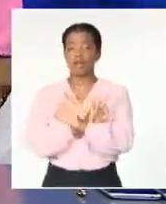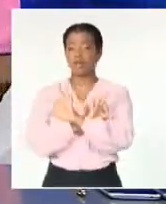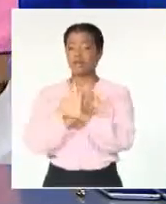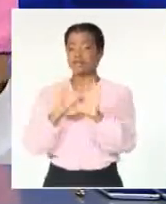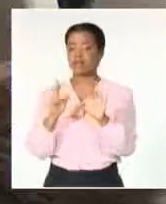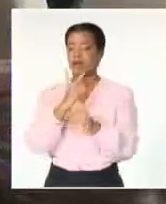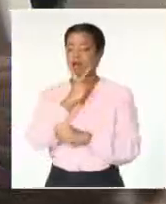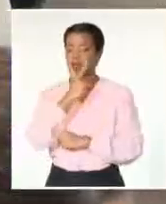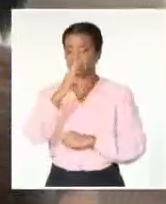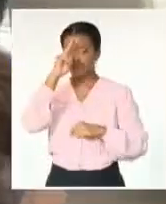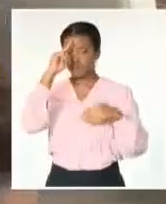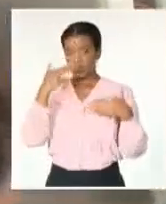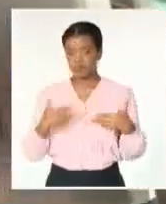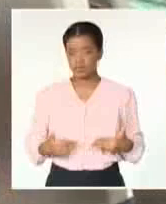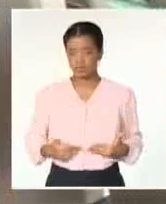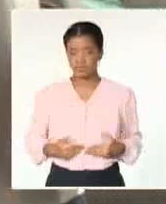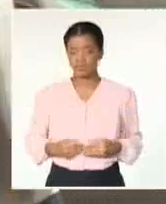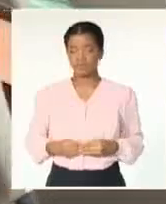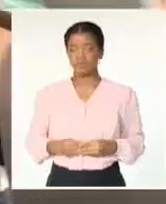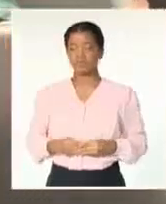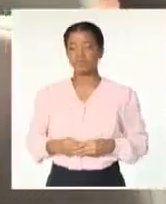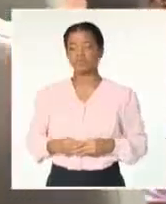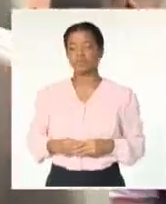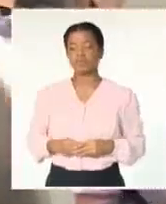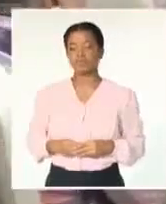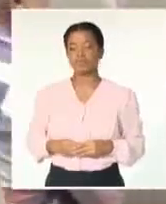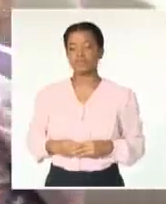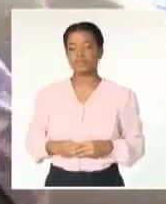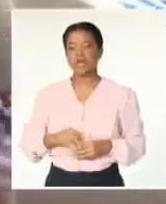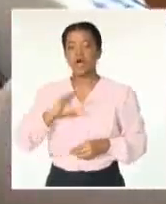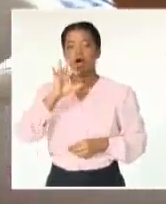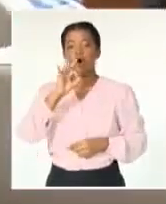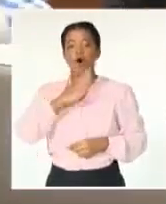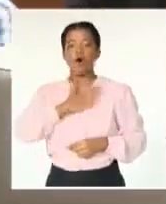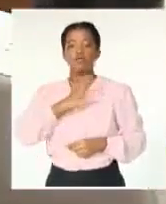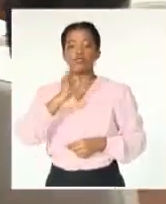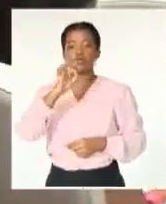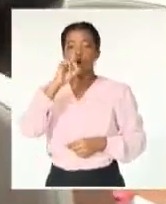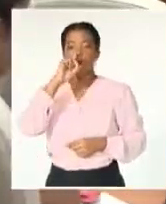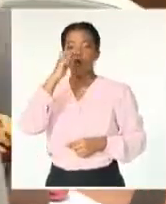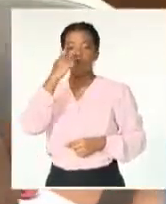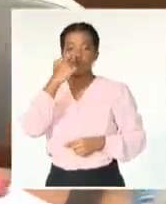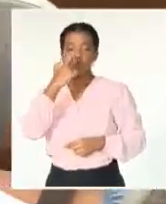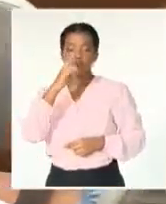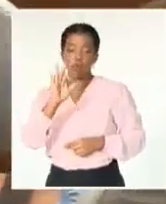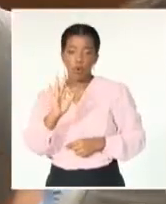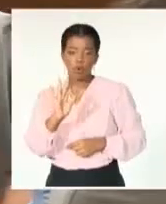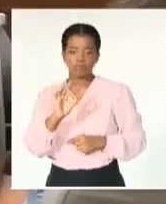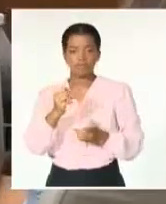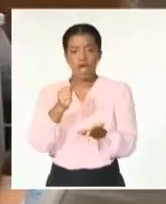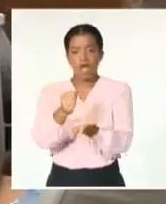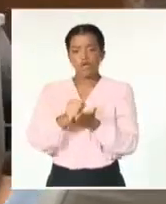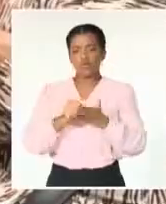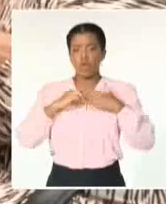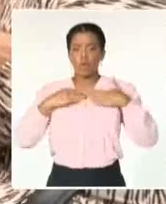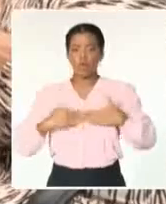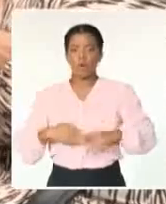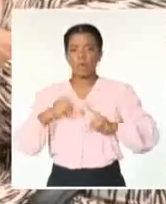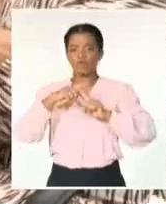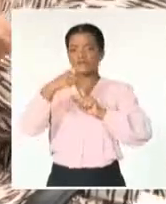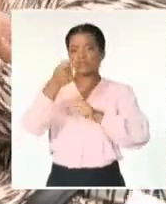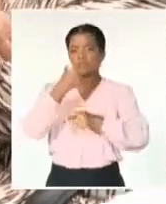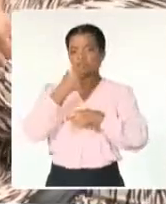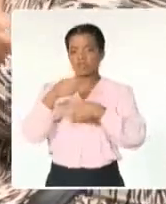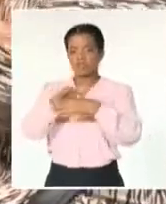de salud. El uso terapéutico del ozono en Cuba para el tratamiento de diversas enfermedades centró este